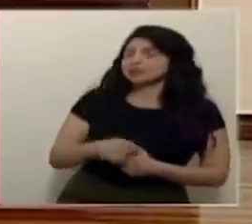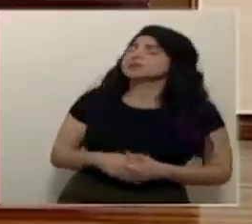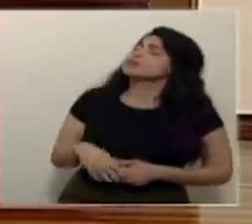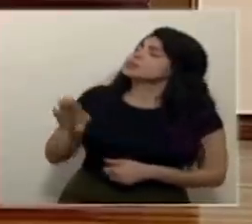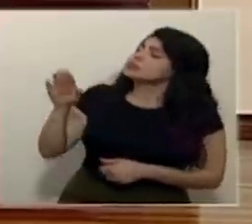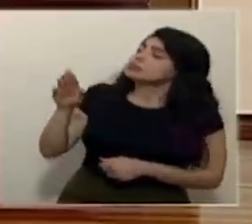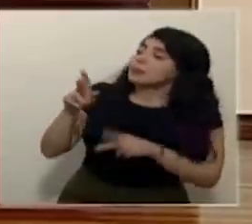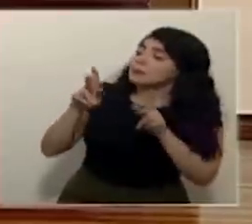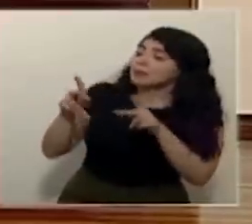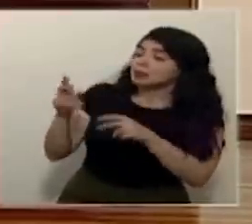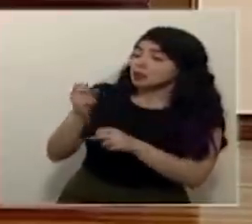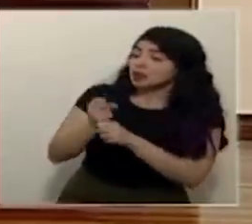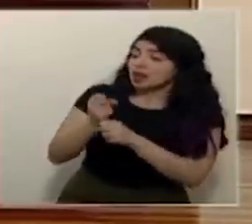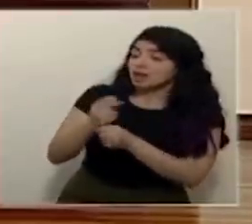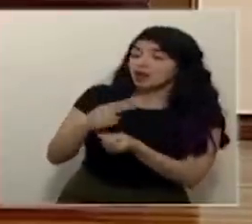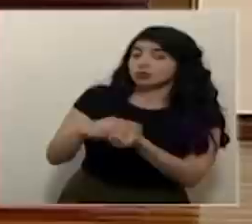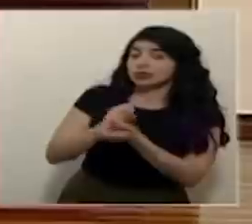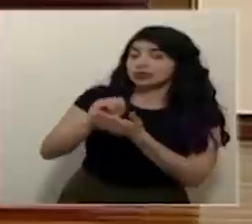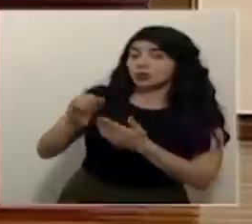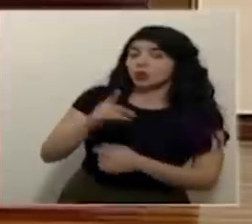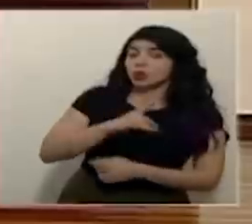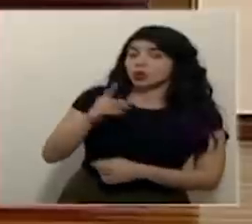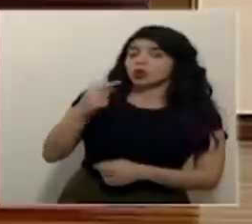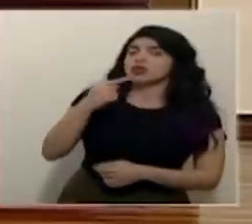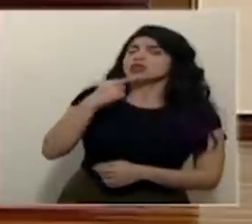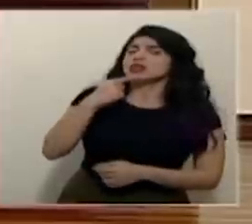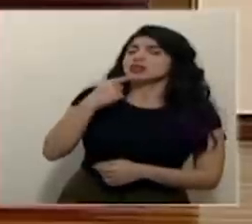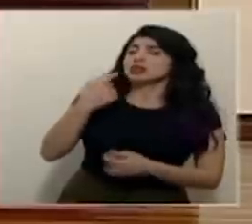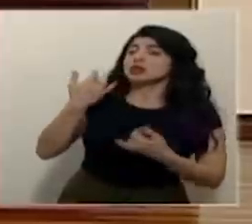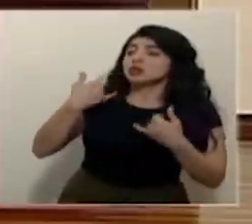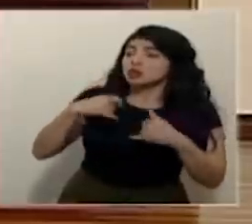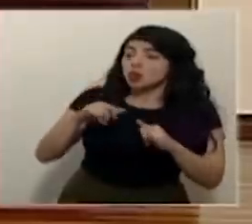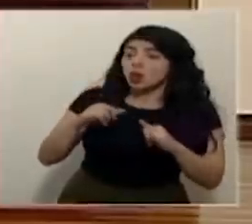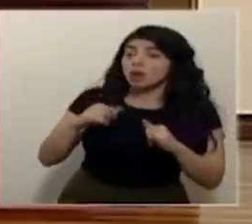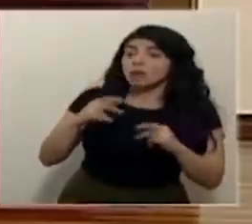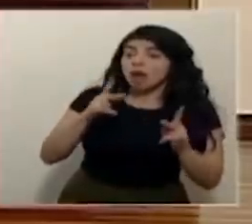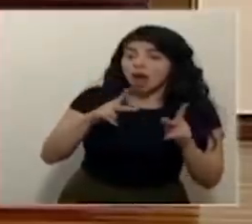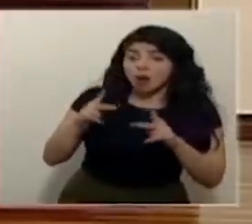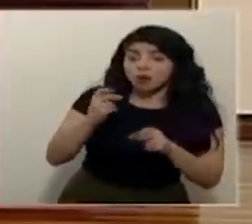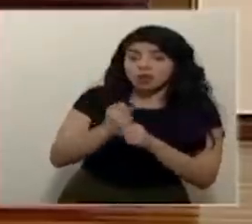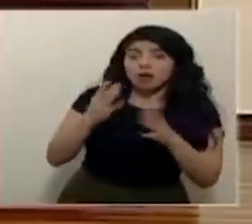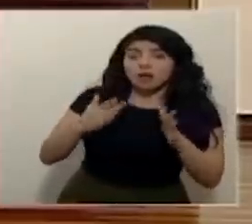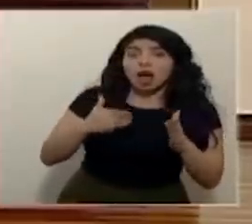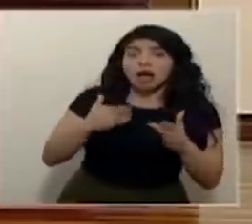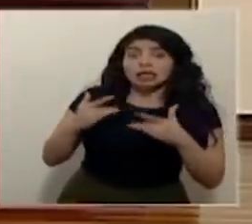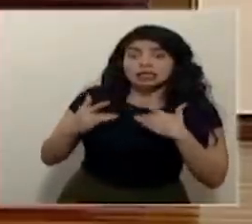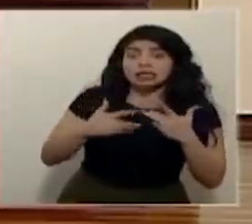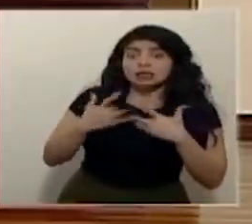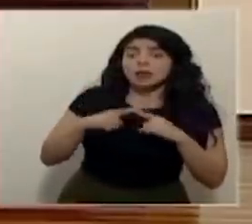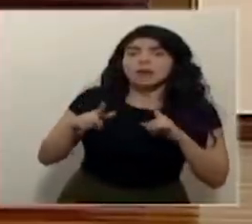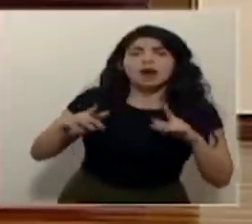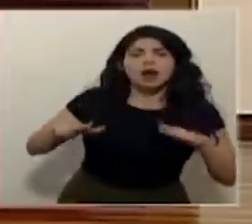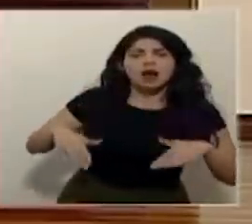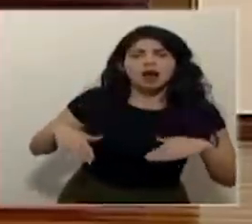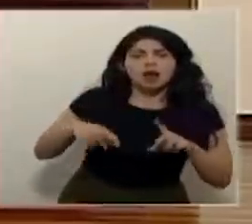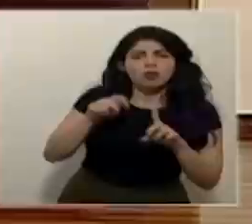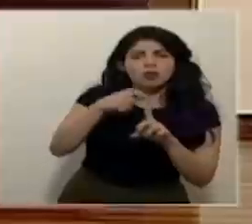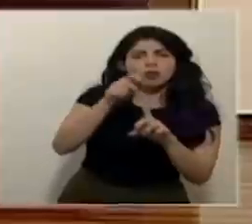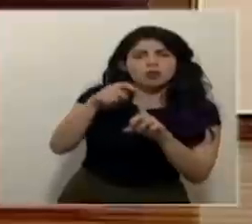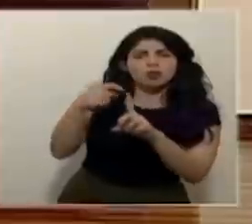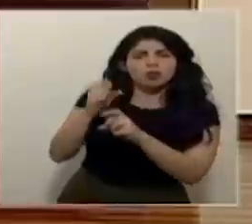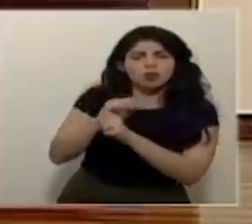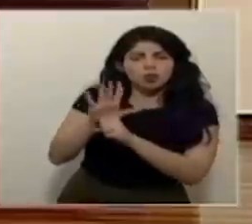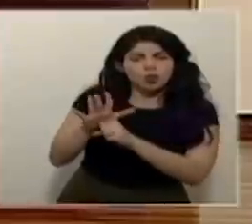el personal del Hospital San Juan de Dios denuncia que aún estando sintomáticos varios funcionarios no han sido sometidos a las pruebas de COVID